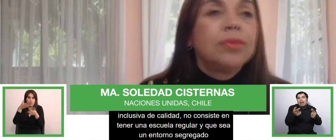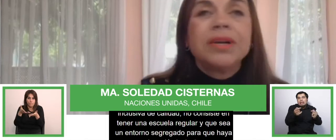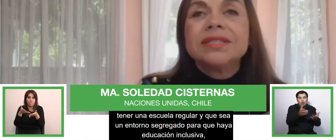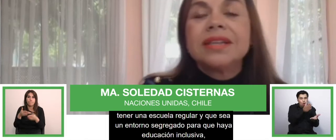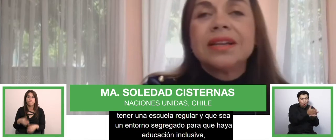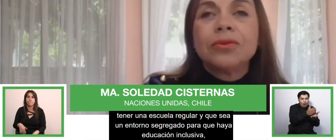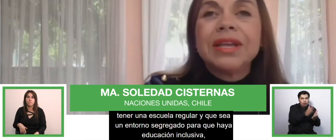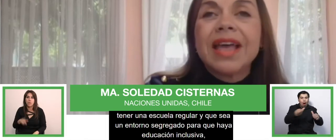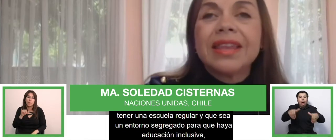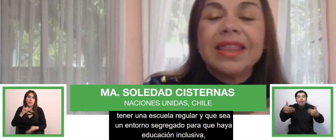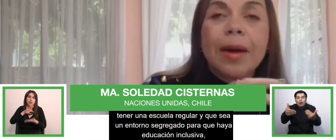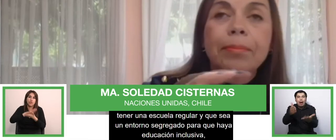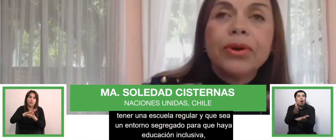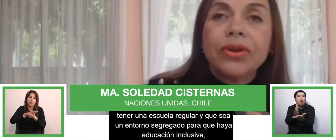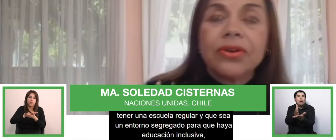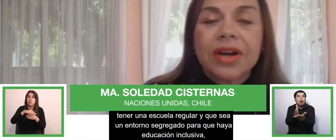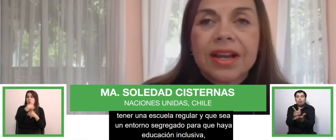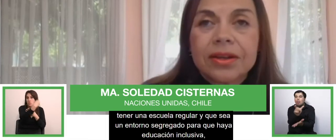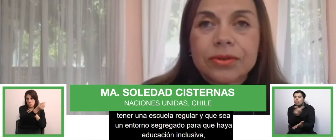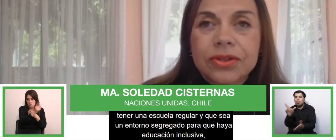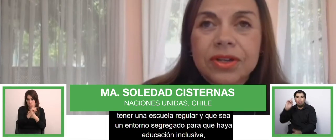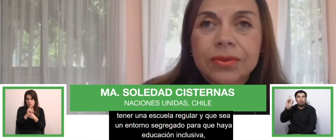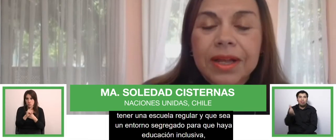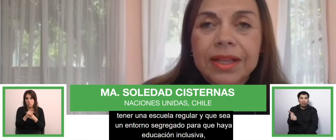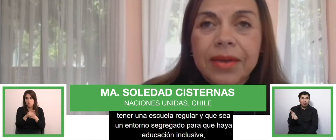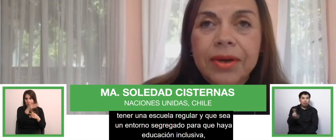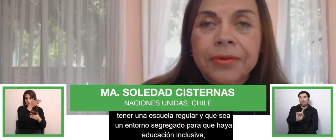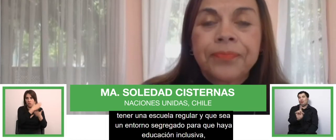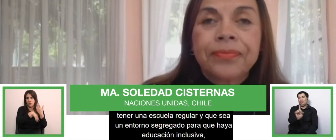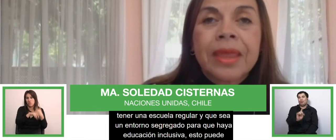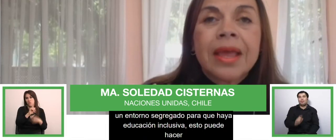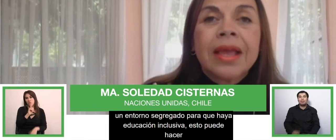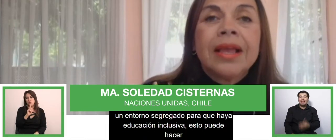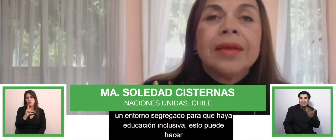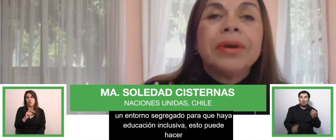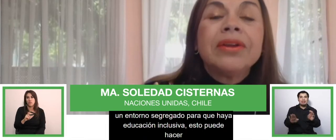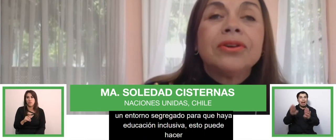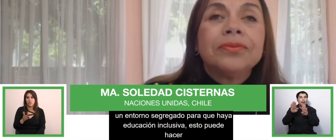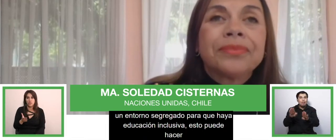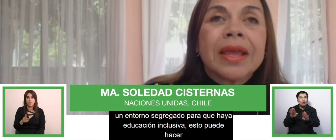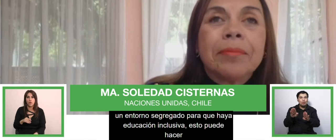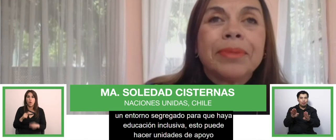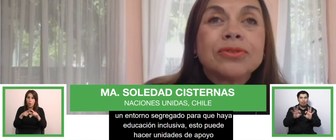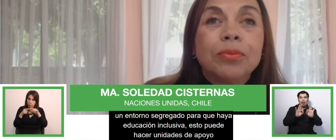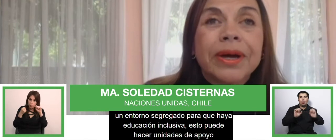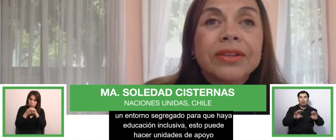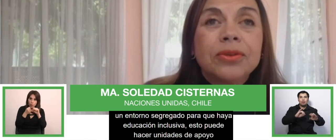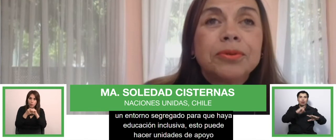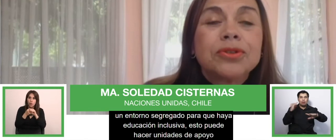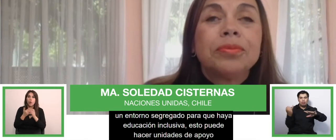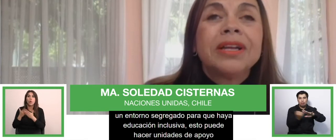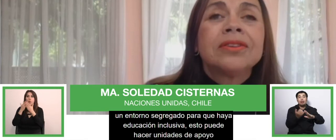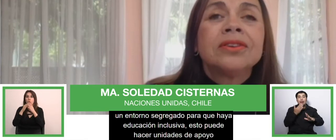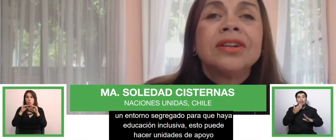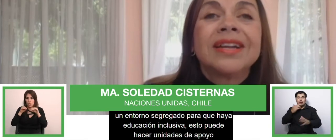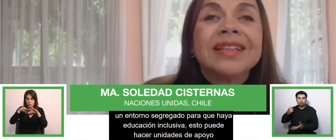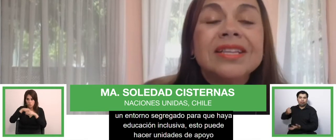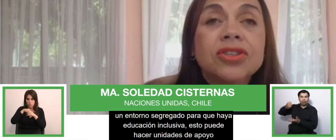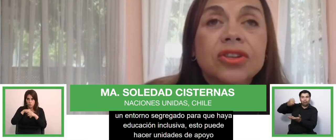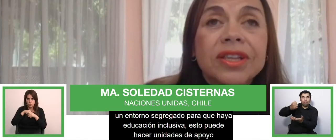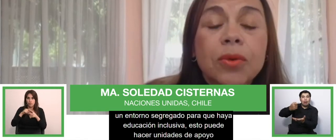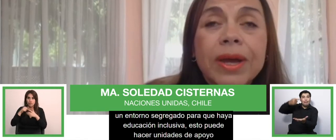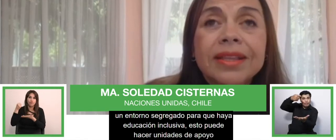Estos pueden ser unidades de apoyo a la inclusión educativa. Bueno, presupuestos, por supuesto,